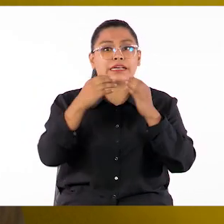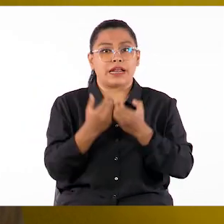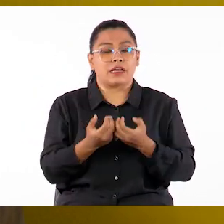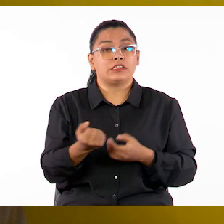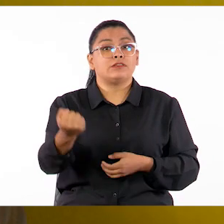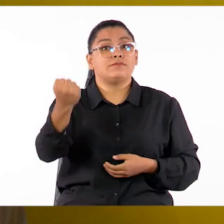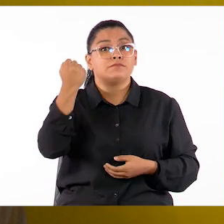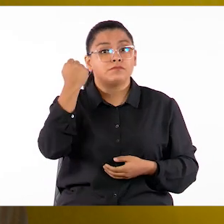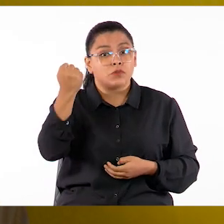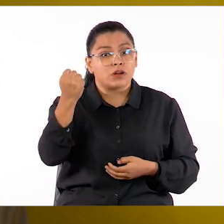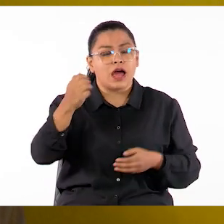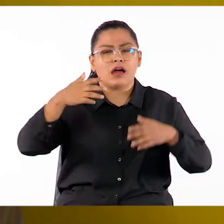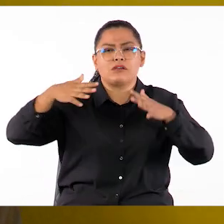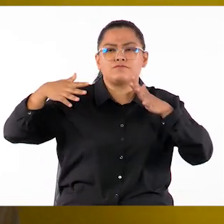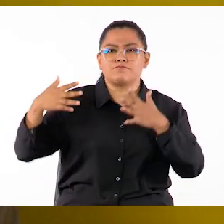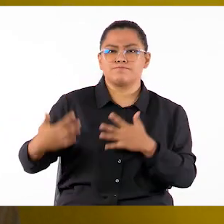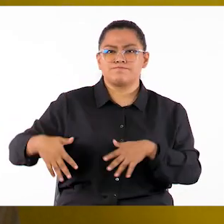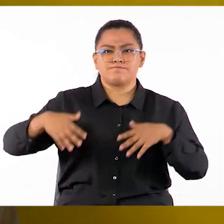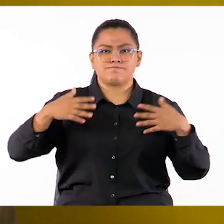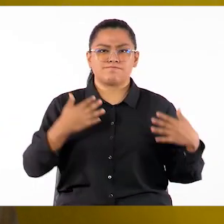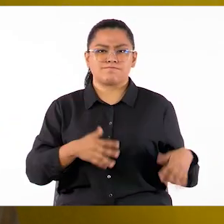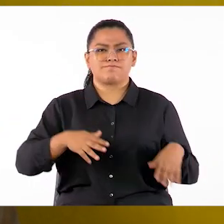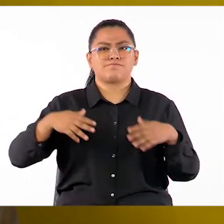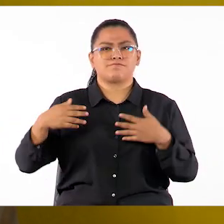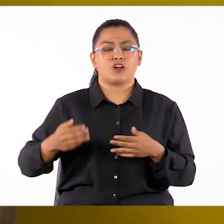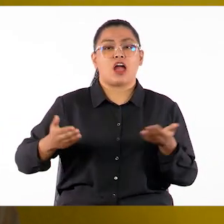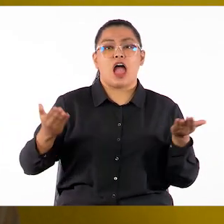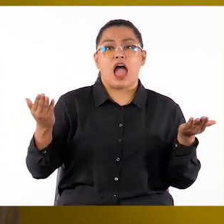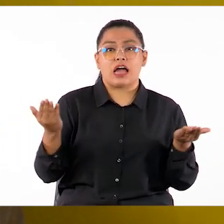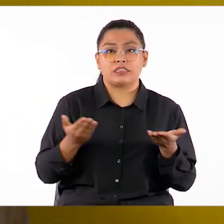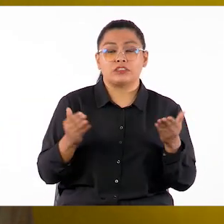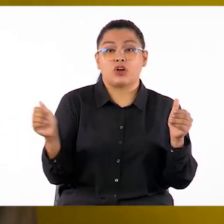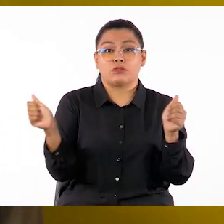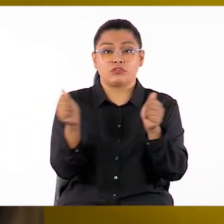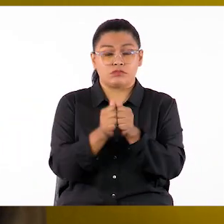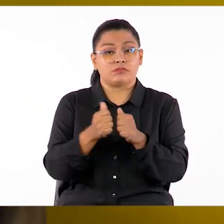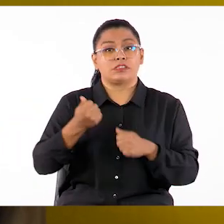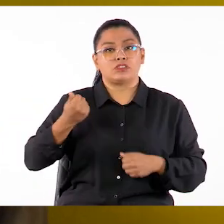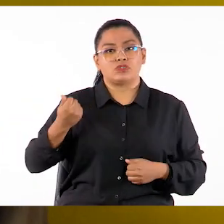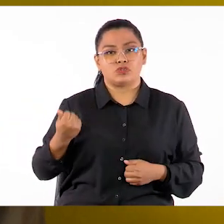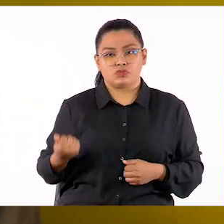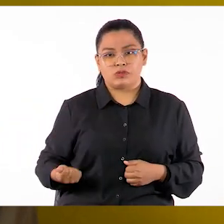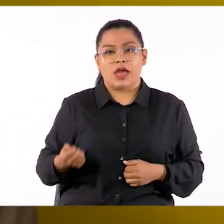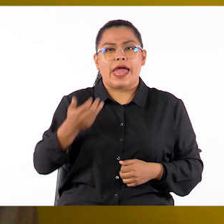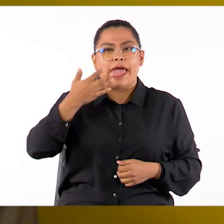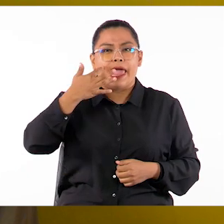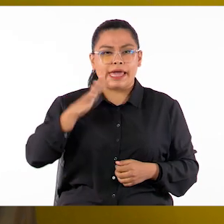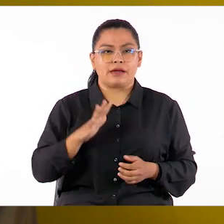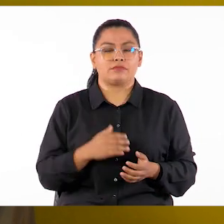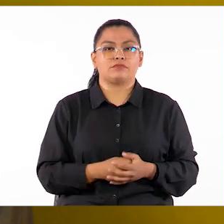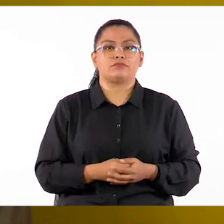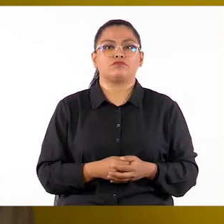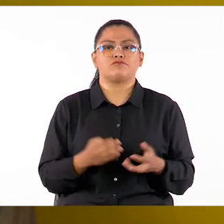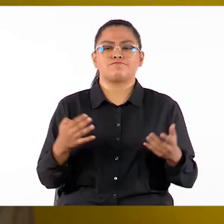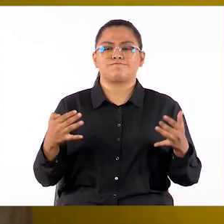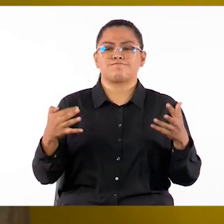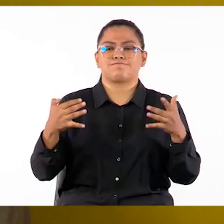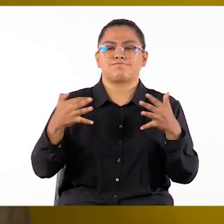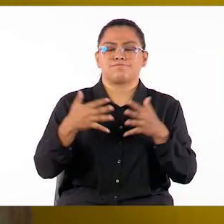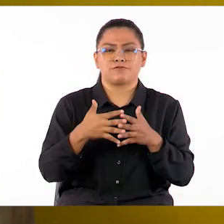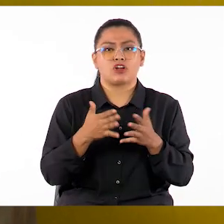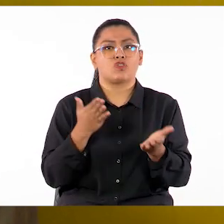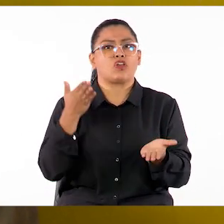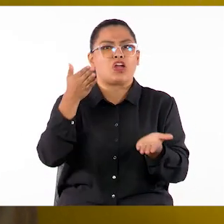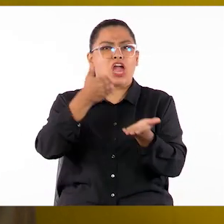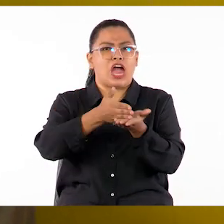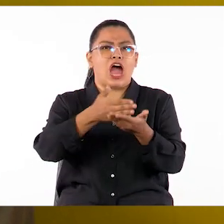cuenta es la actividad que vamos a generar en nuestros estudiantes. Por ejemplo, si realizamos un encuentro de manera presencial,